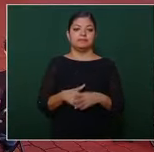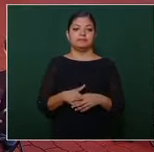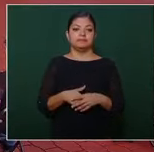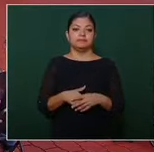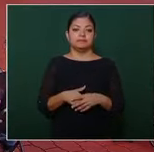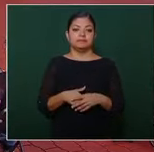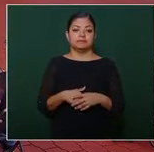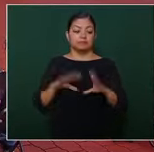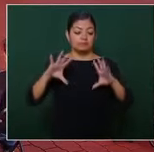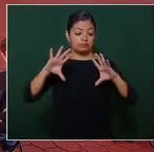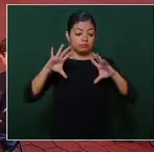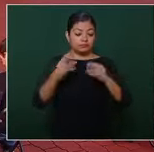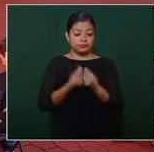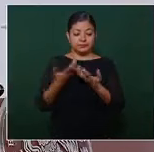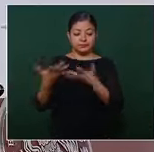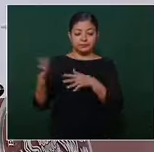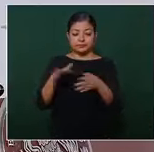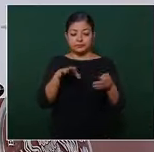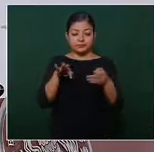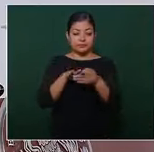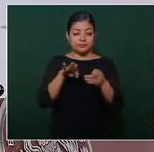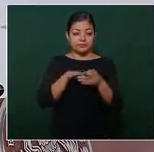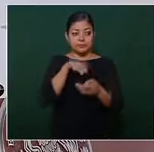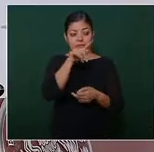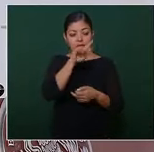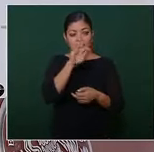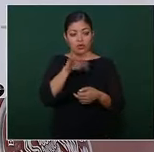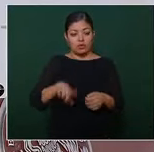monto total aproximado del gobierno federal